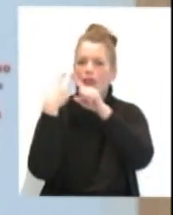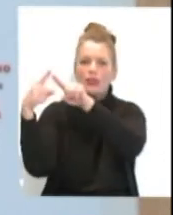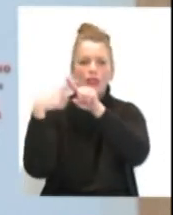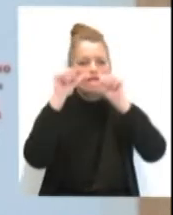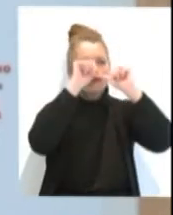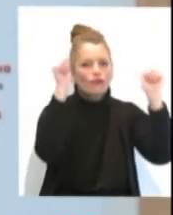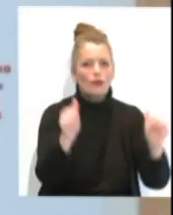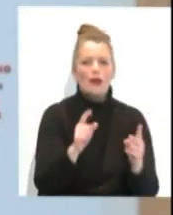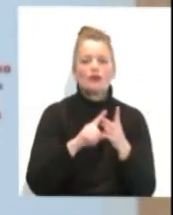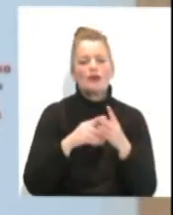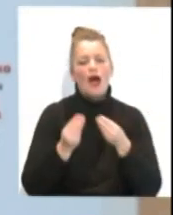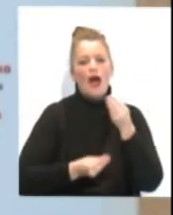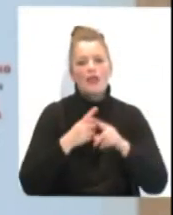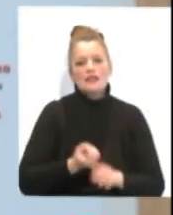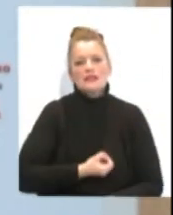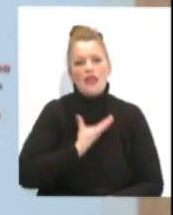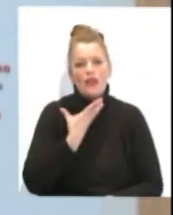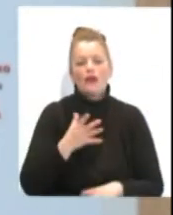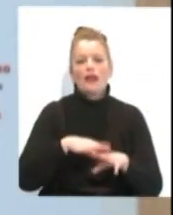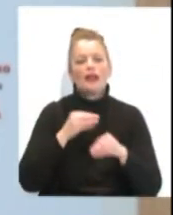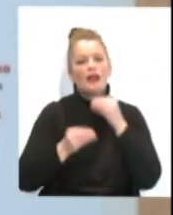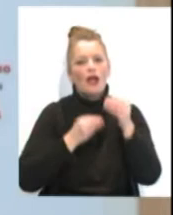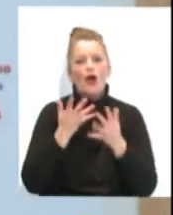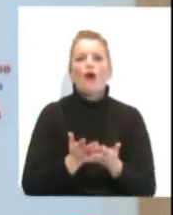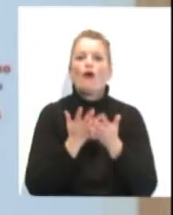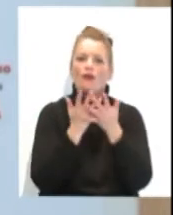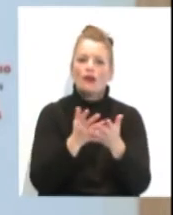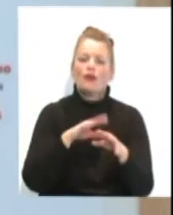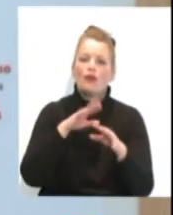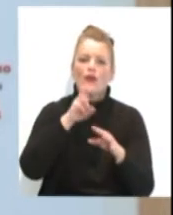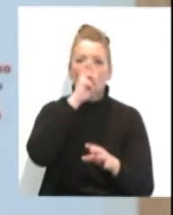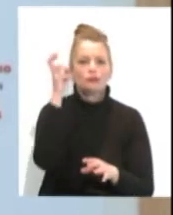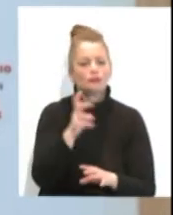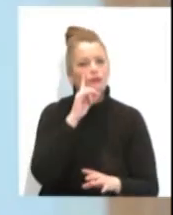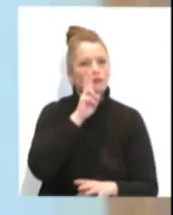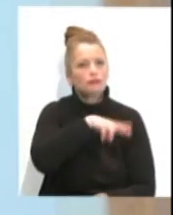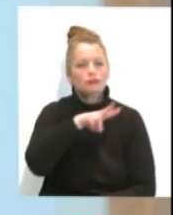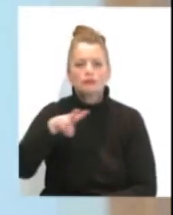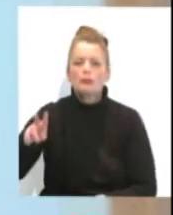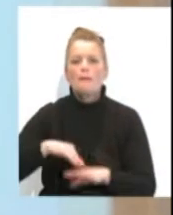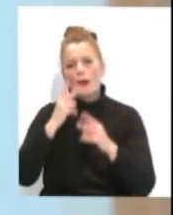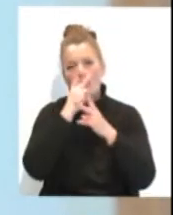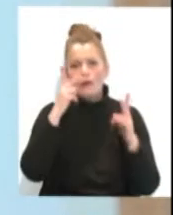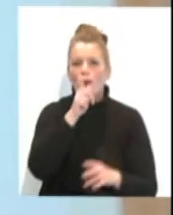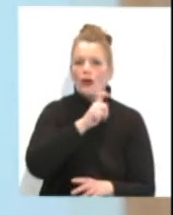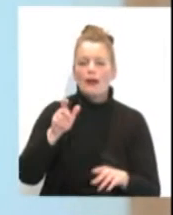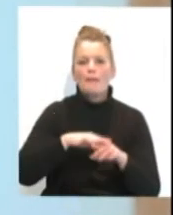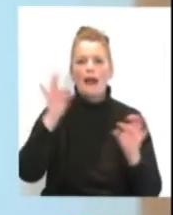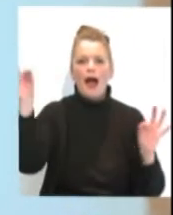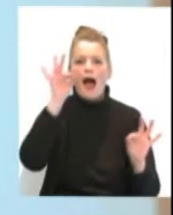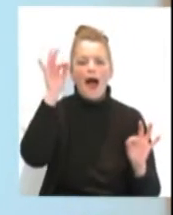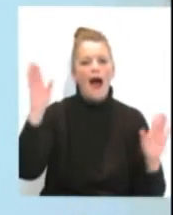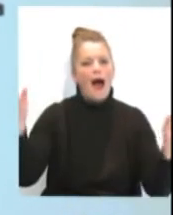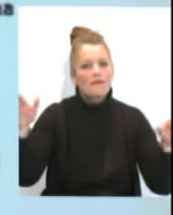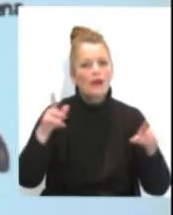se inspira en sensaciones cromáticas y formales que ofrecen un itinerario preciso para acercar al público, a las abejas y